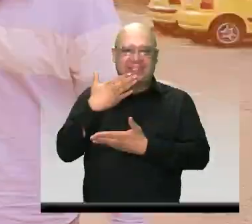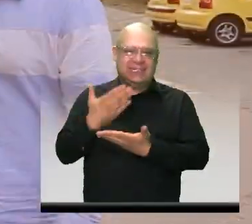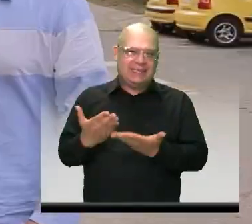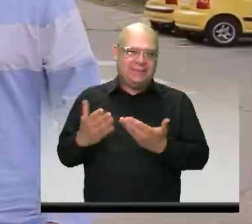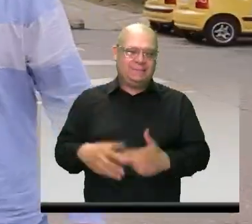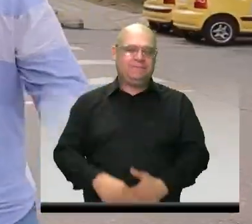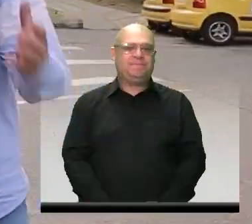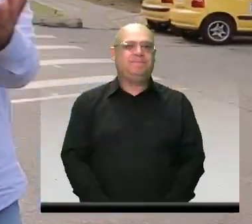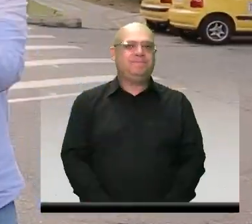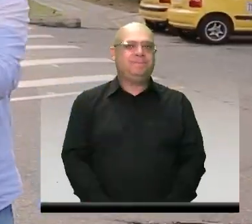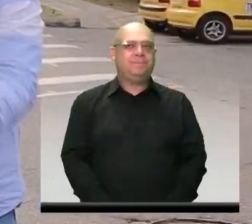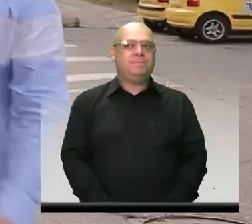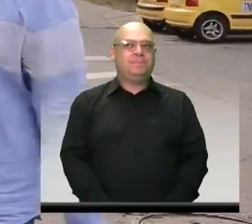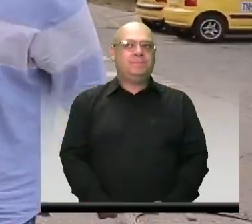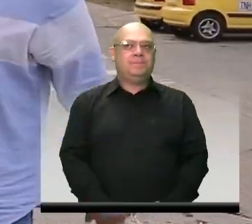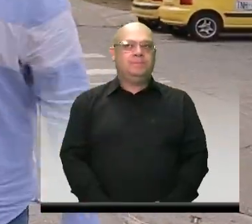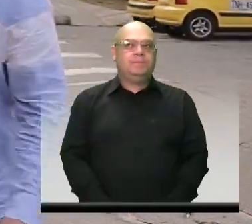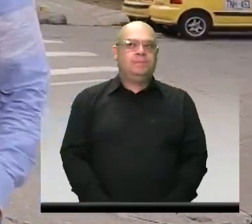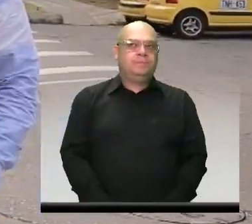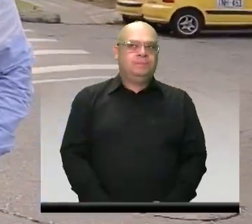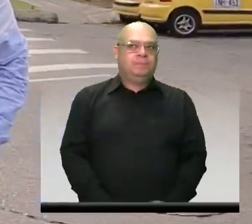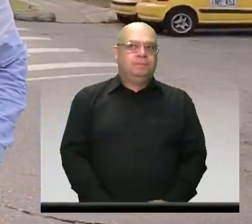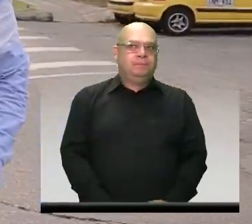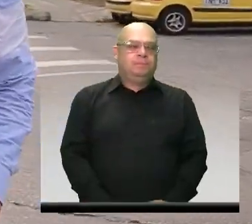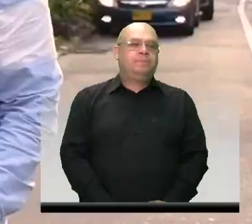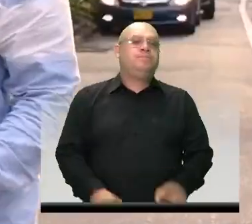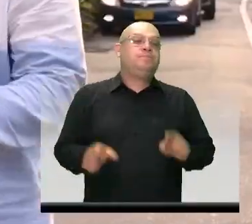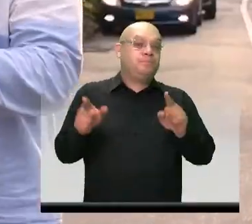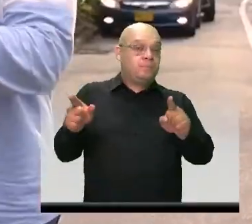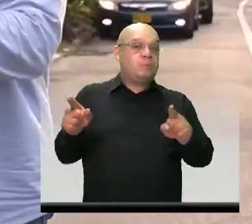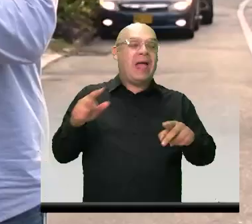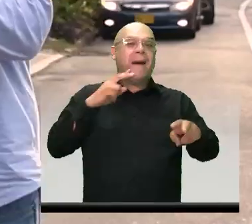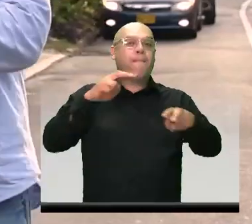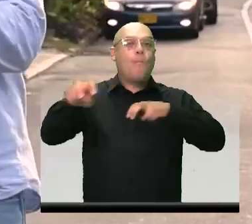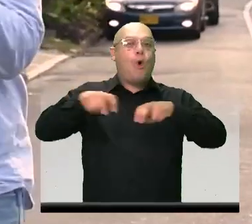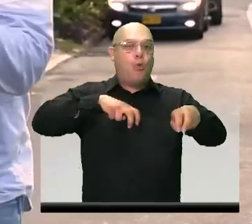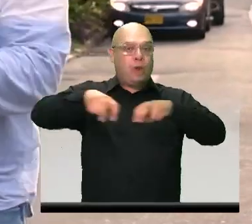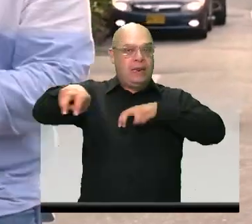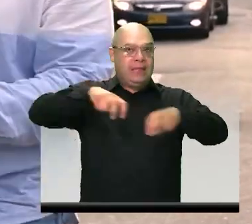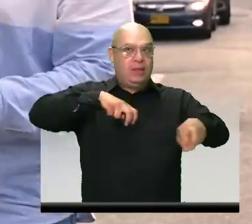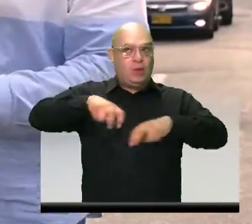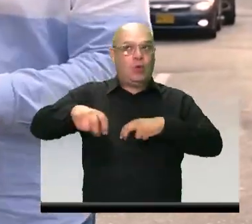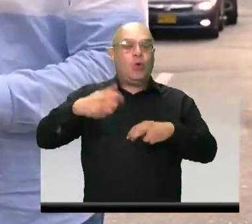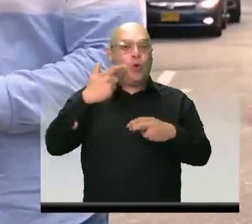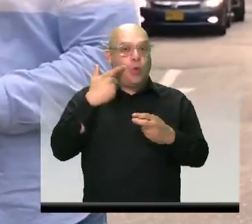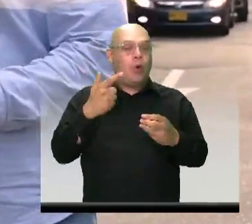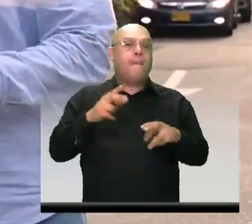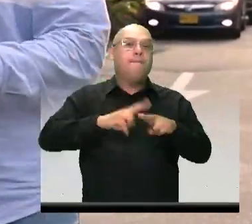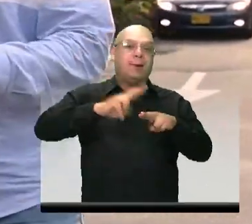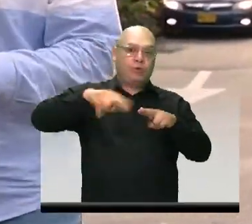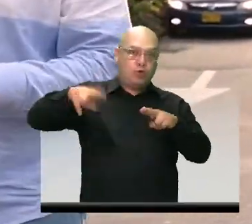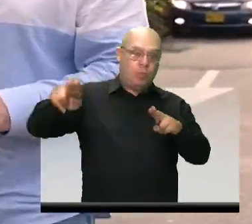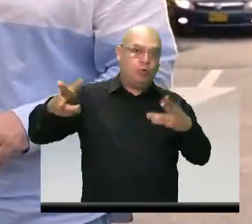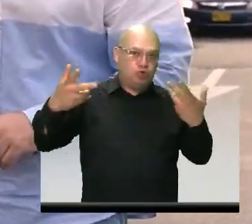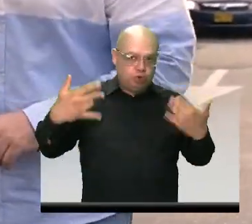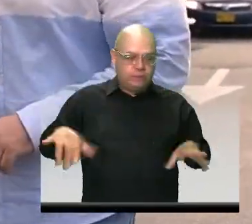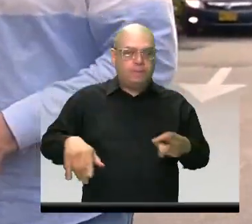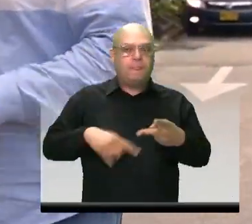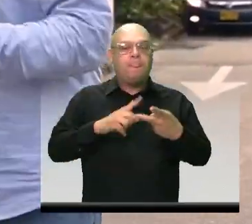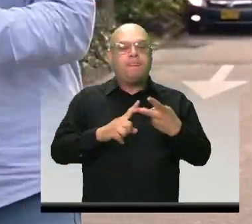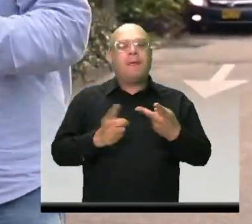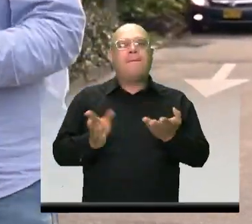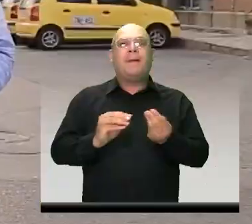Bueno, alcalde Diego, usted le apuesta a la movilidad. Y vemos esto con obras como el MetroPlus, que ya lo entregó, como el mantenimiento